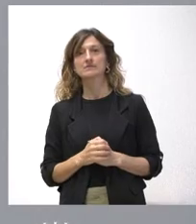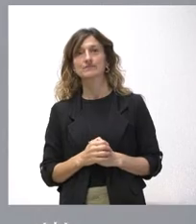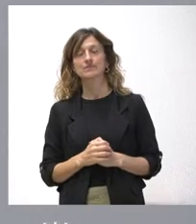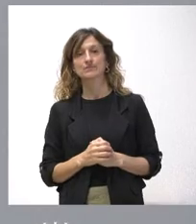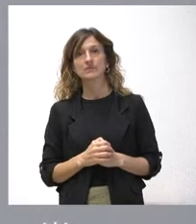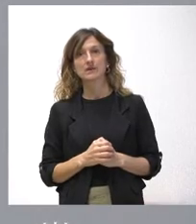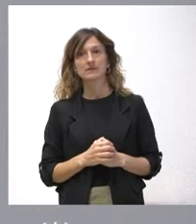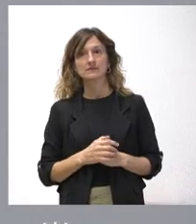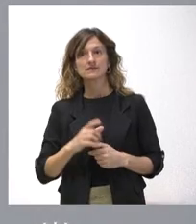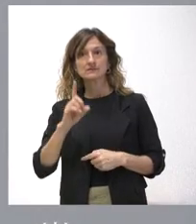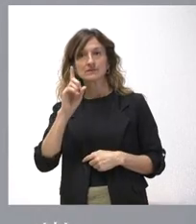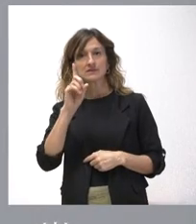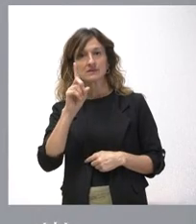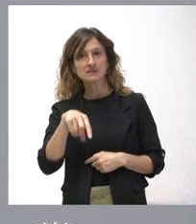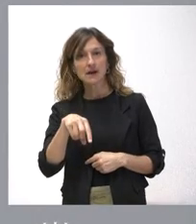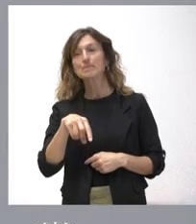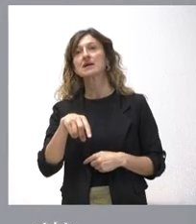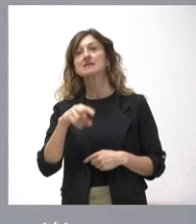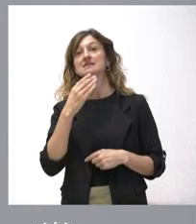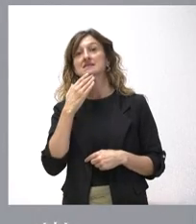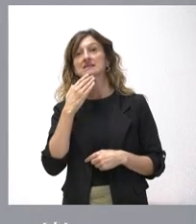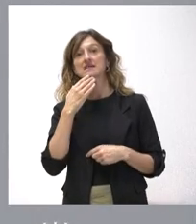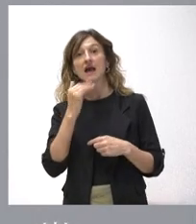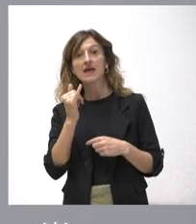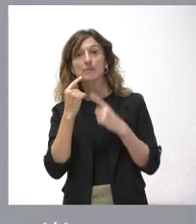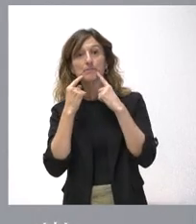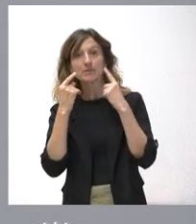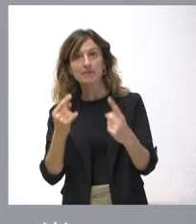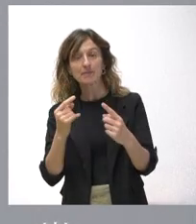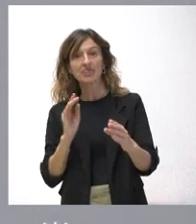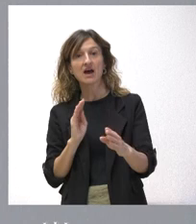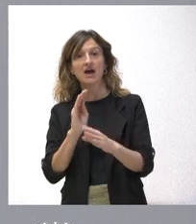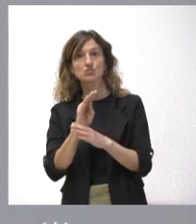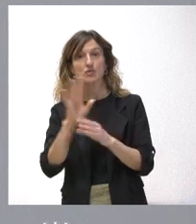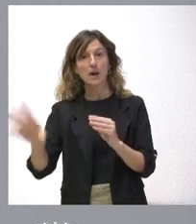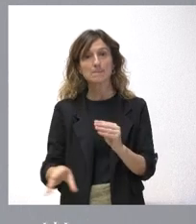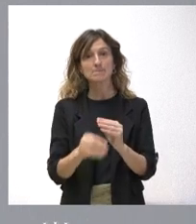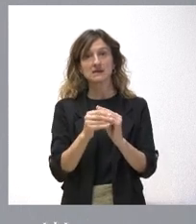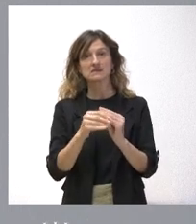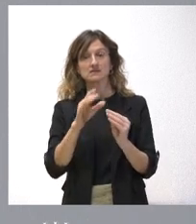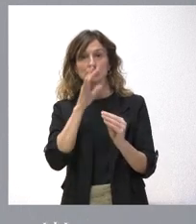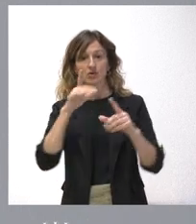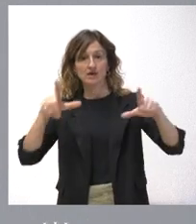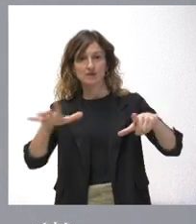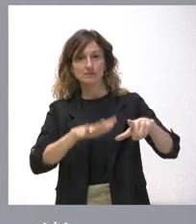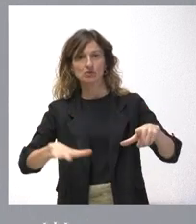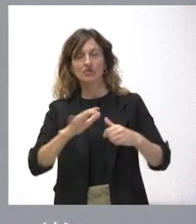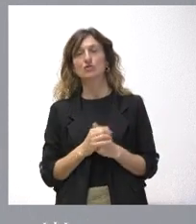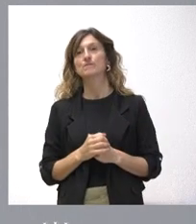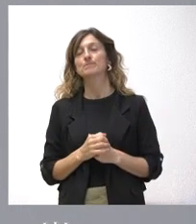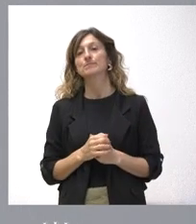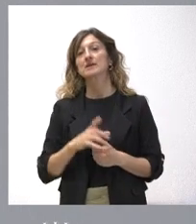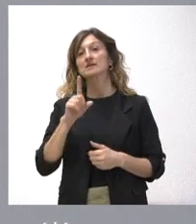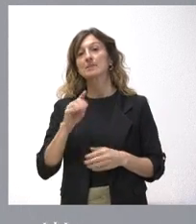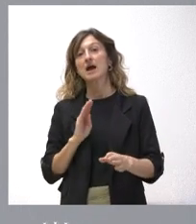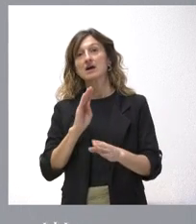Aquellas que, sea la primera vez que lo tienen, pues reciben una ayuda adicional por conjunto de explotación y también se recibe